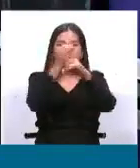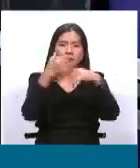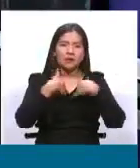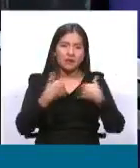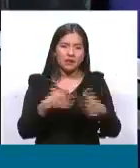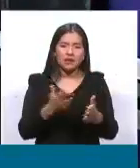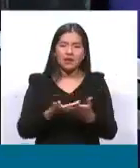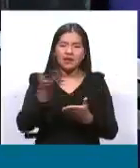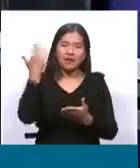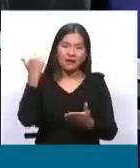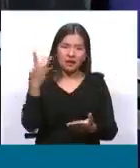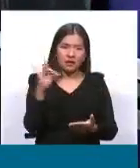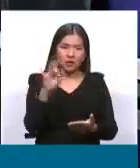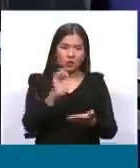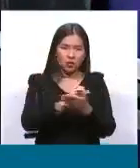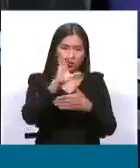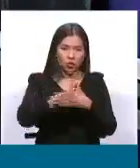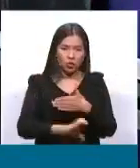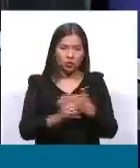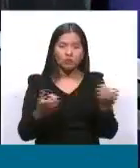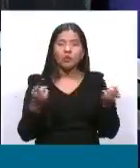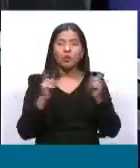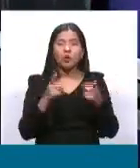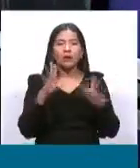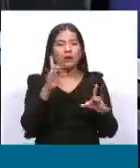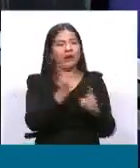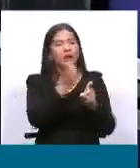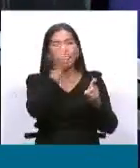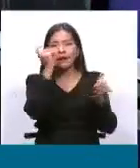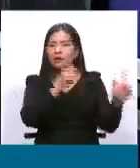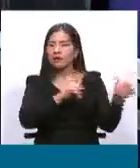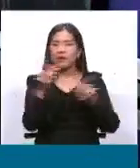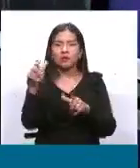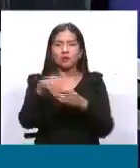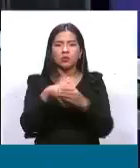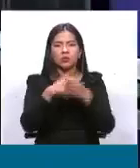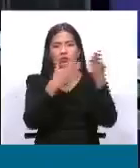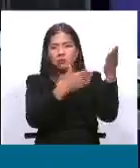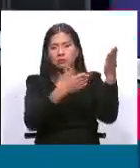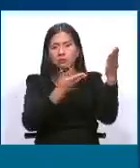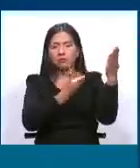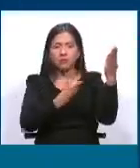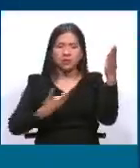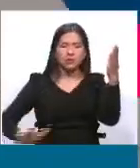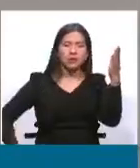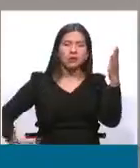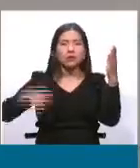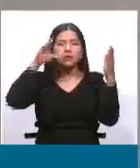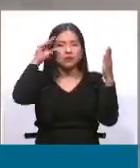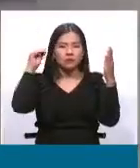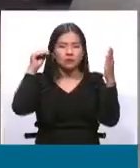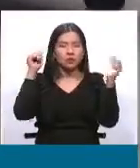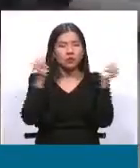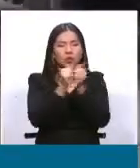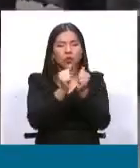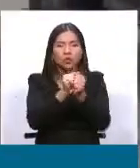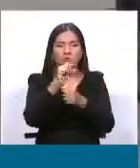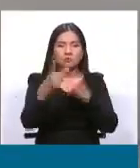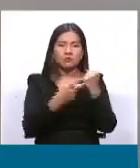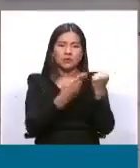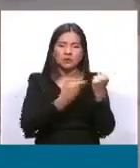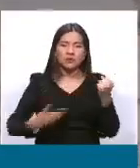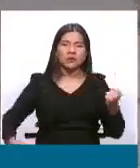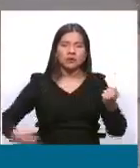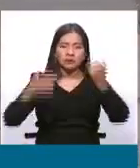18 de octubre cuando ganó las elecciones nuestro presidente actual, Luis Arce, y nuestro vicepresidente David Chocohuanca.